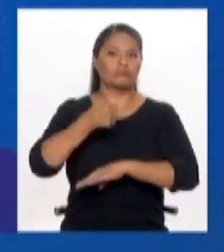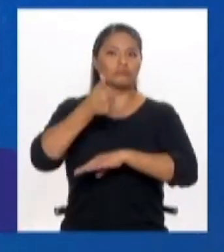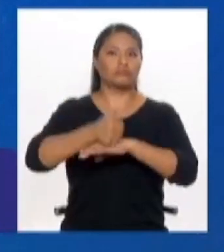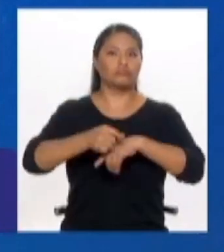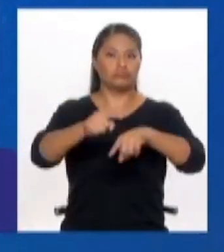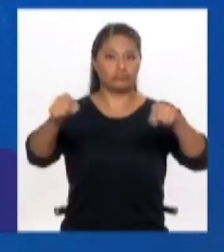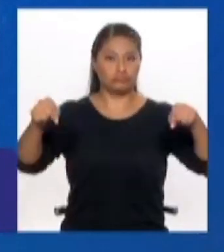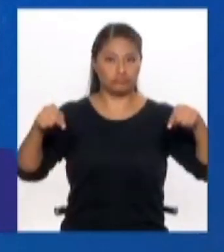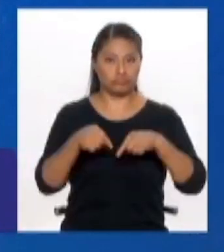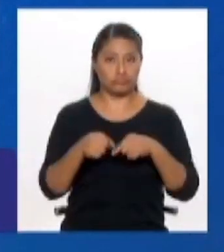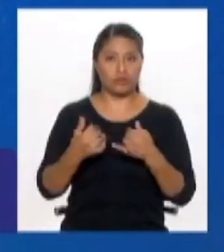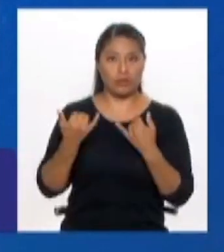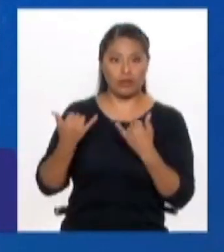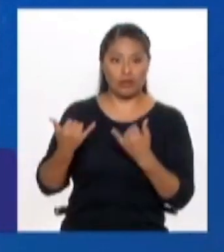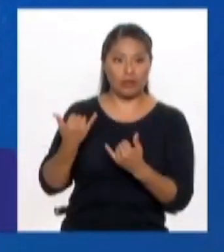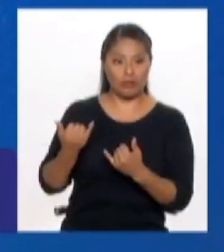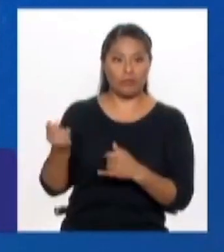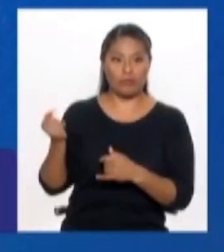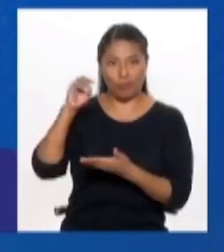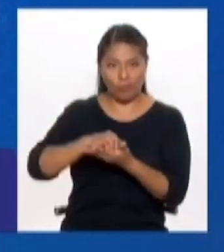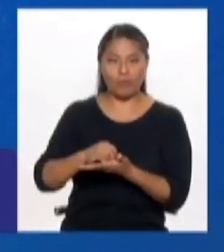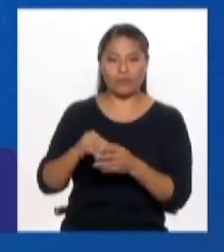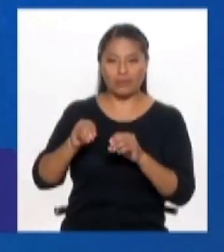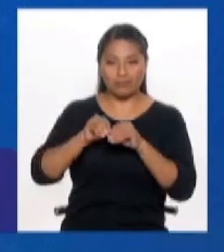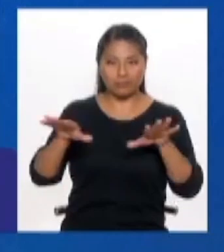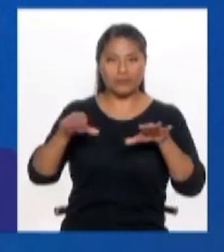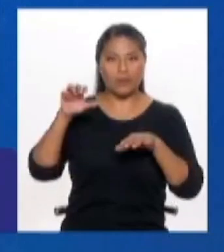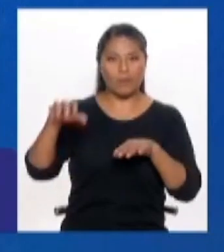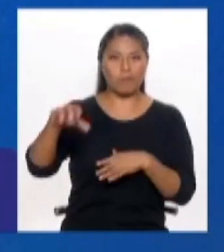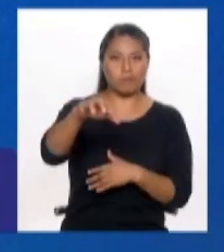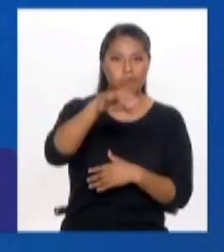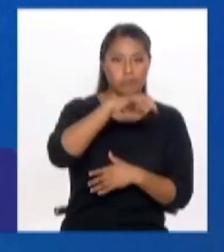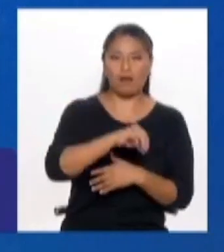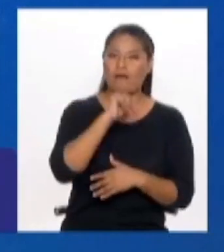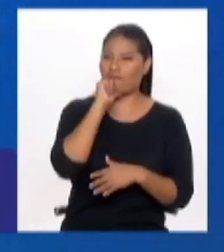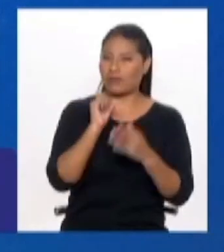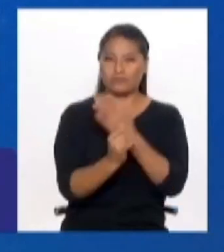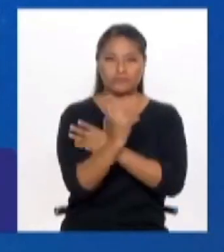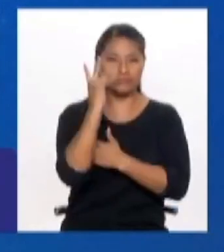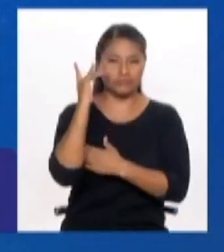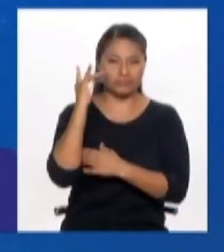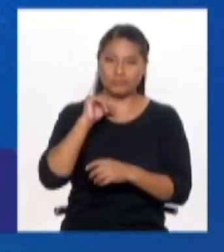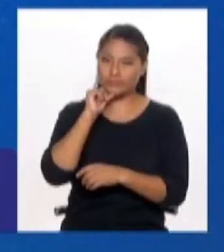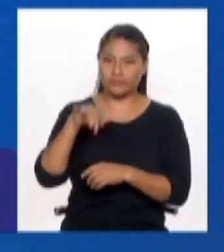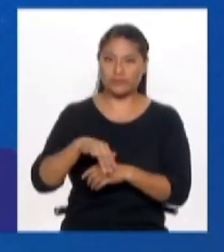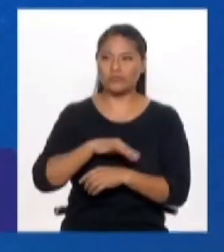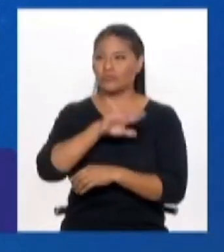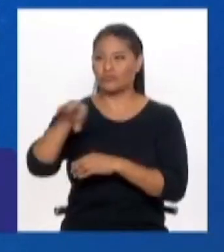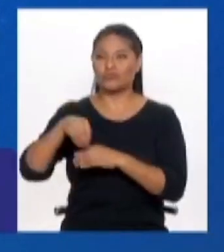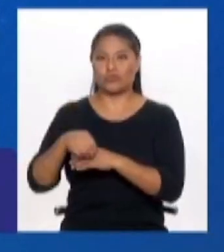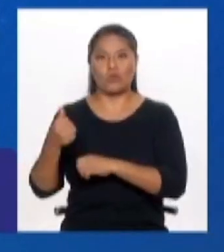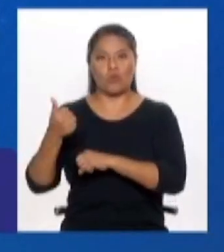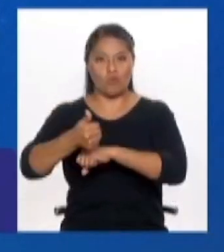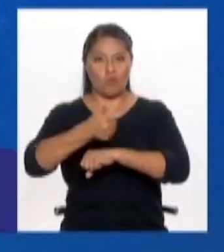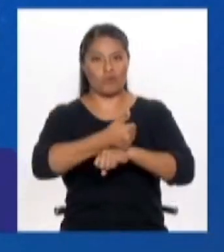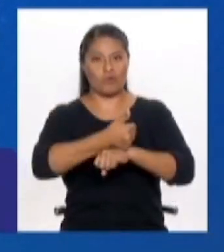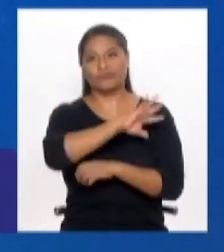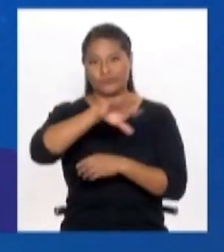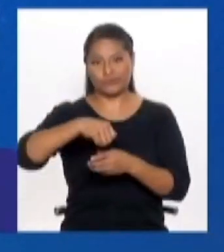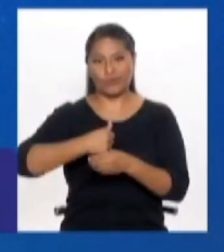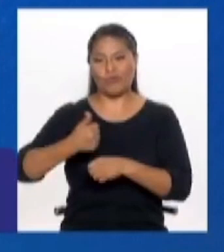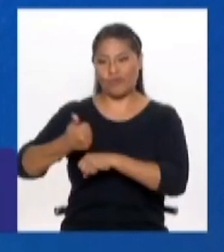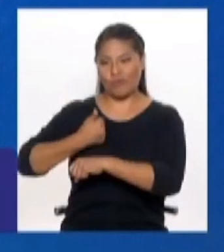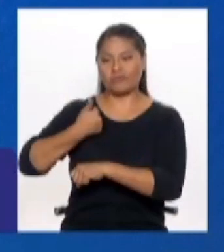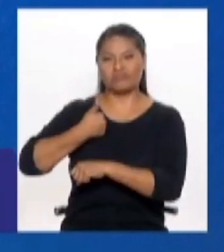un déficit enorme, necesitamos incluso reproducir más. Hay una, yo sí creo que hay una culpa de todos, no solamente de las autoridades,